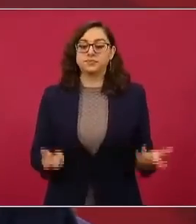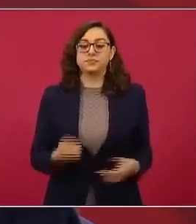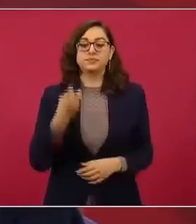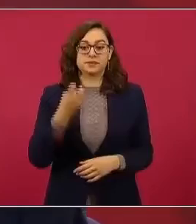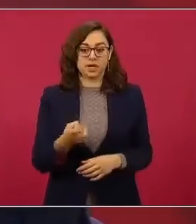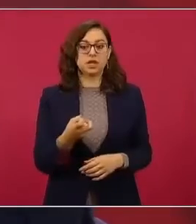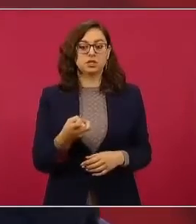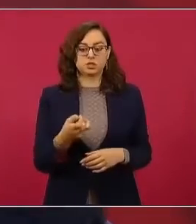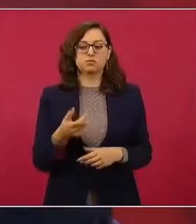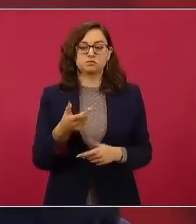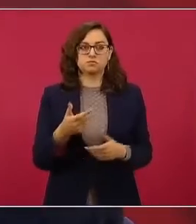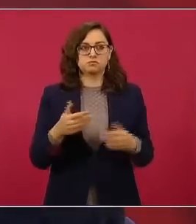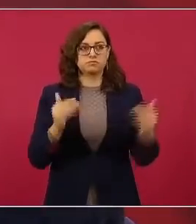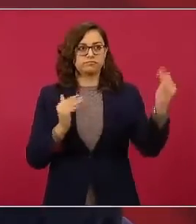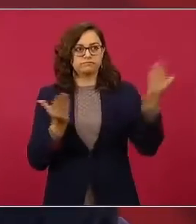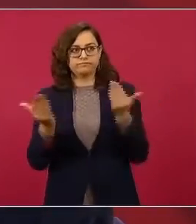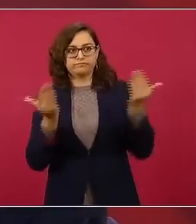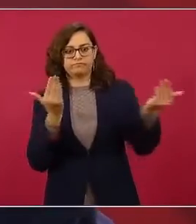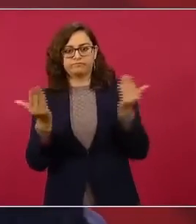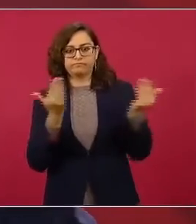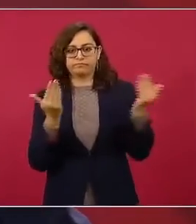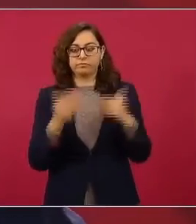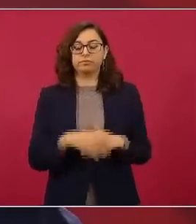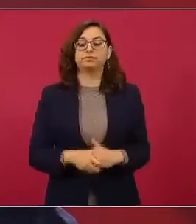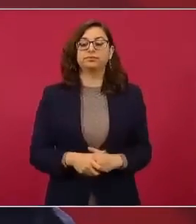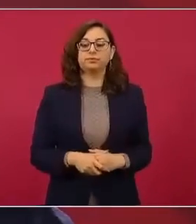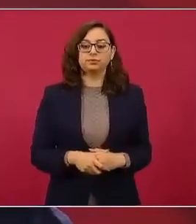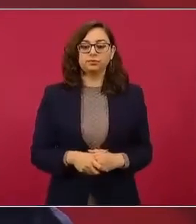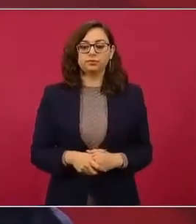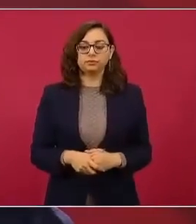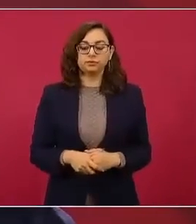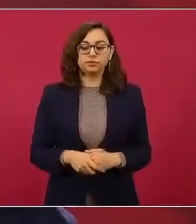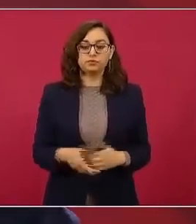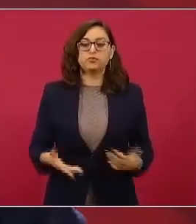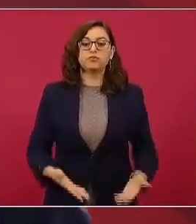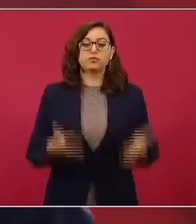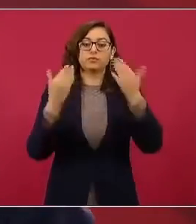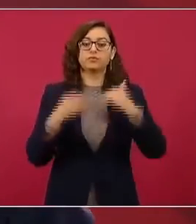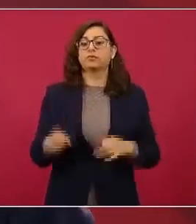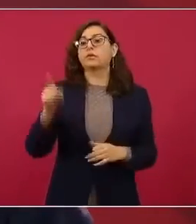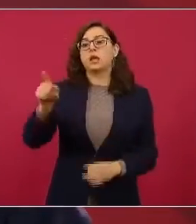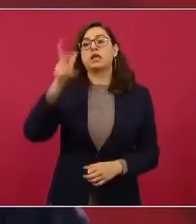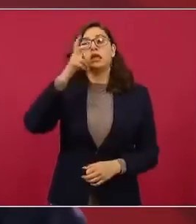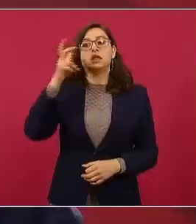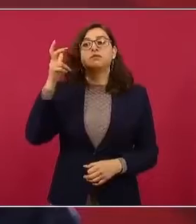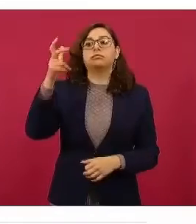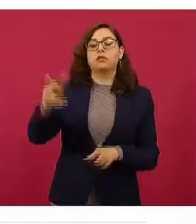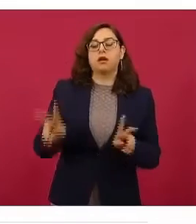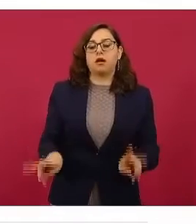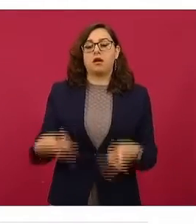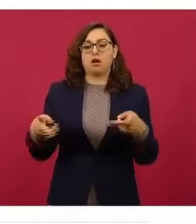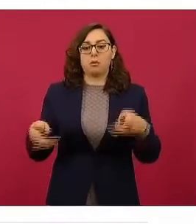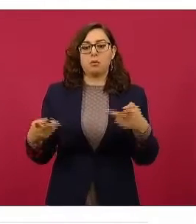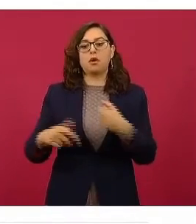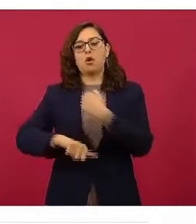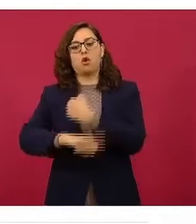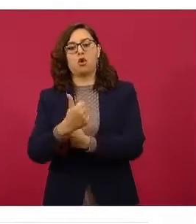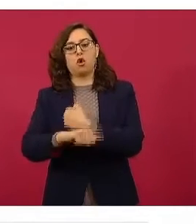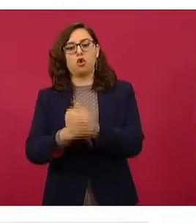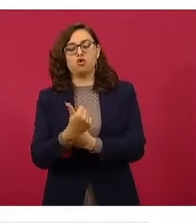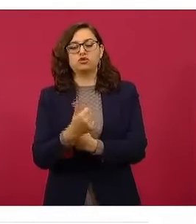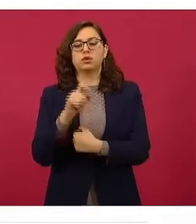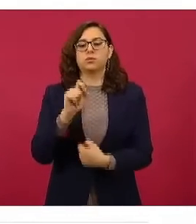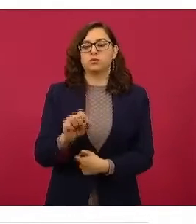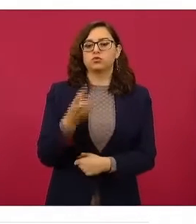proceso de conversión. Flama Gas en Sempuala, Hidalgo, con un precio al público de 11 pesos con tres